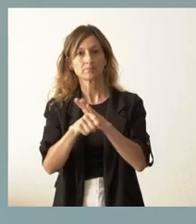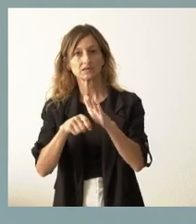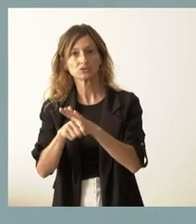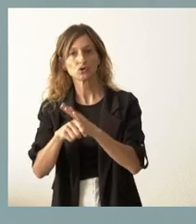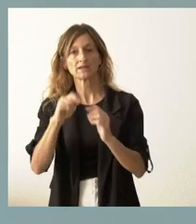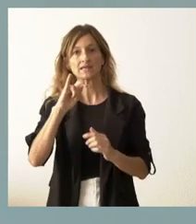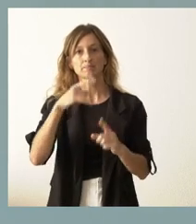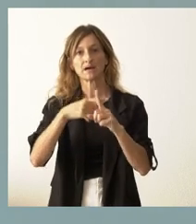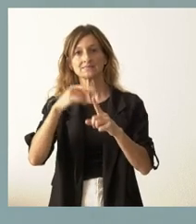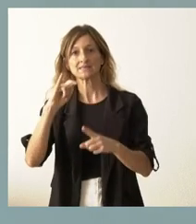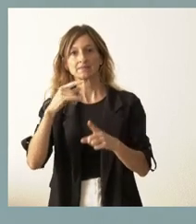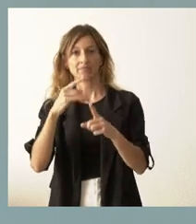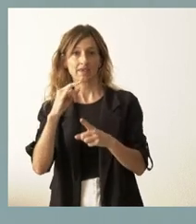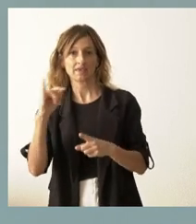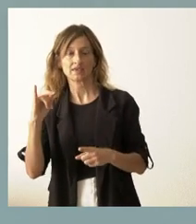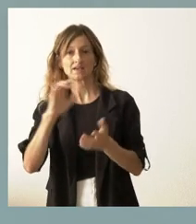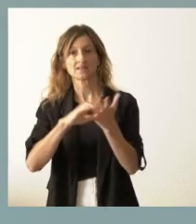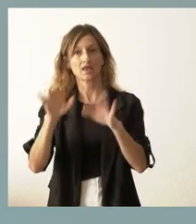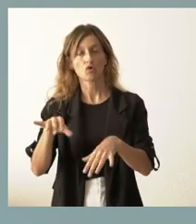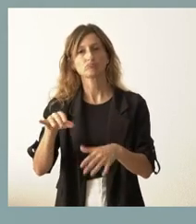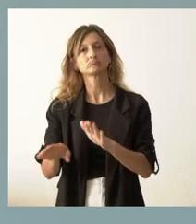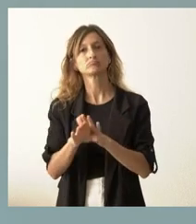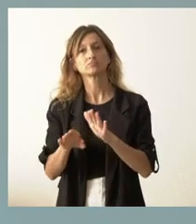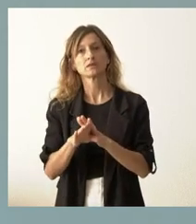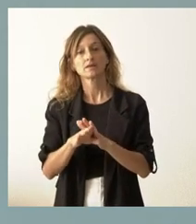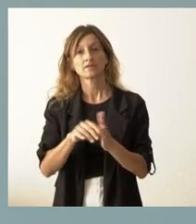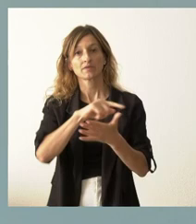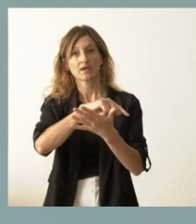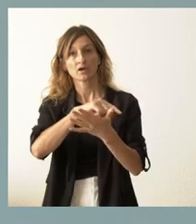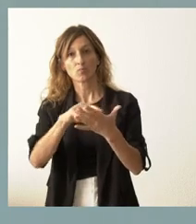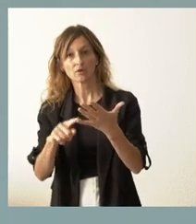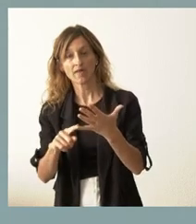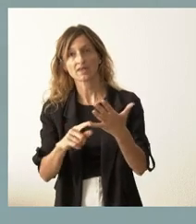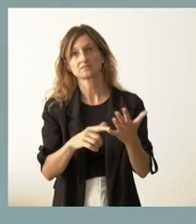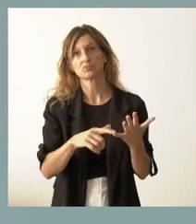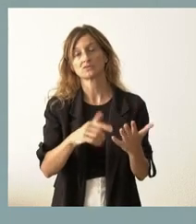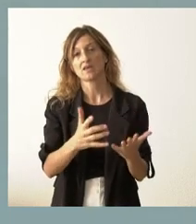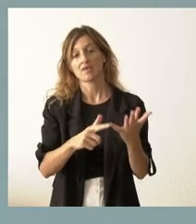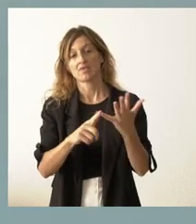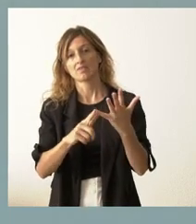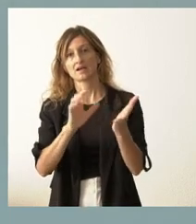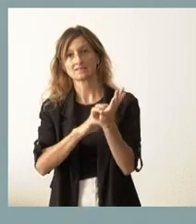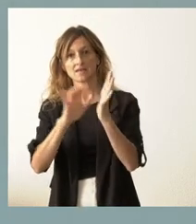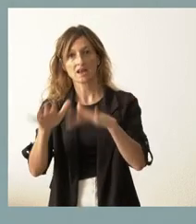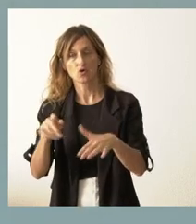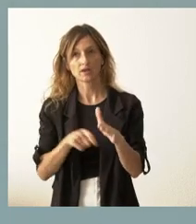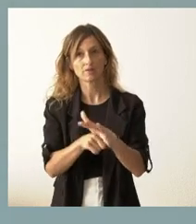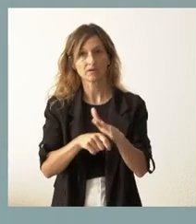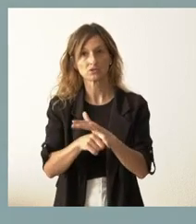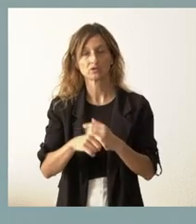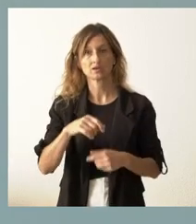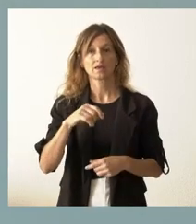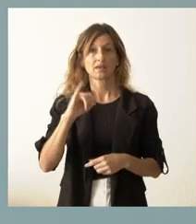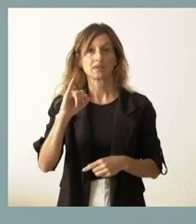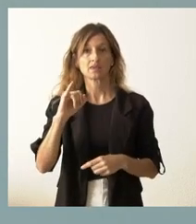Imas de Masí de las comunidades autónomas y Castilla y León sigue estando entre las cinco primeras comunidades autónomas en inversión en Imas de